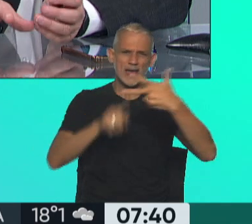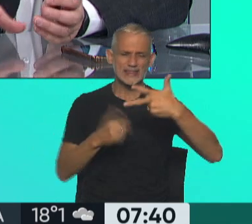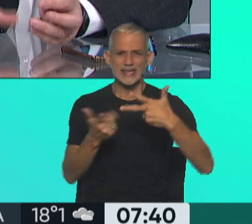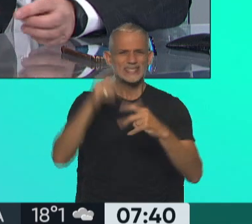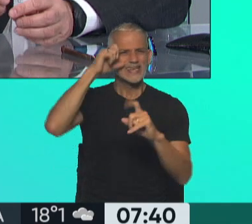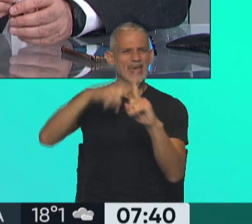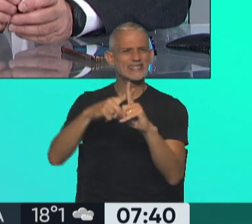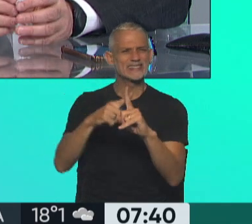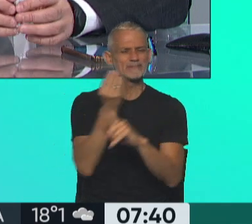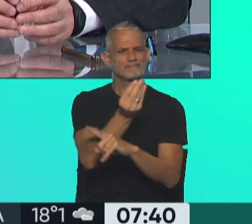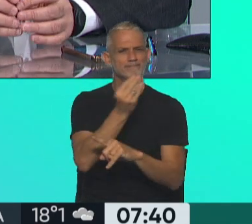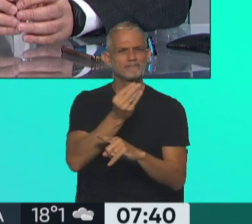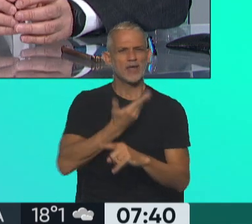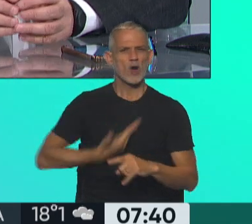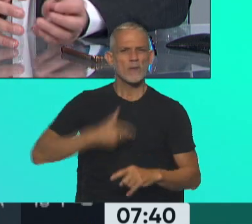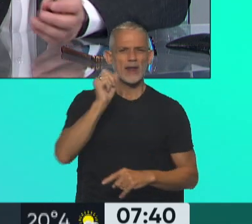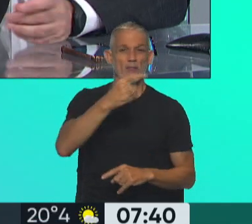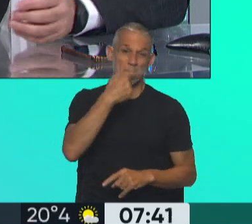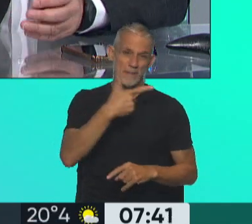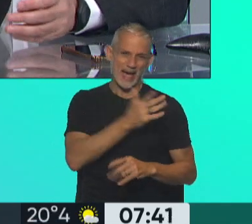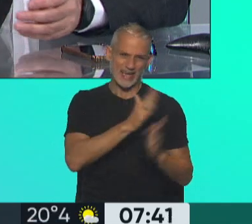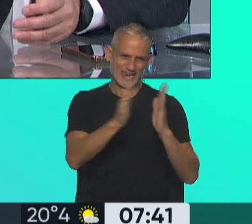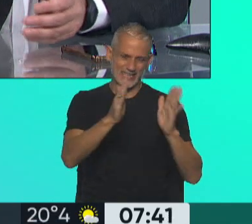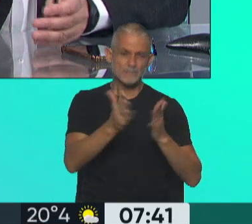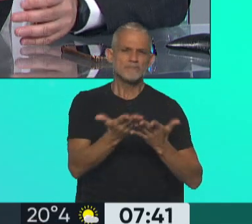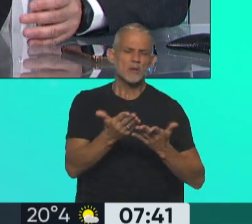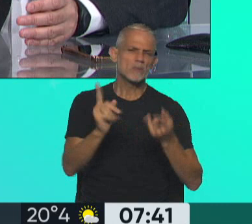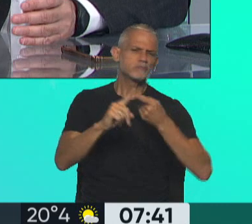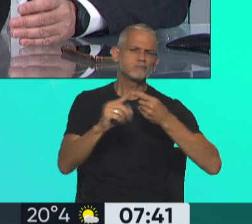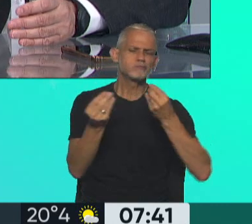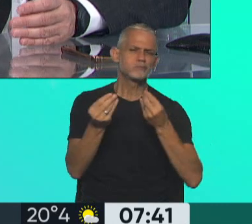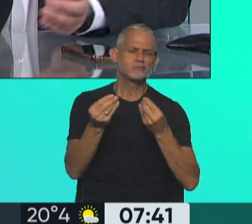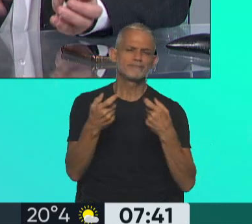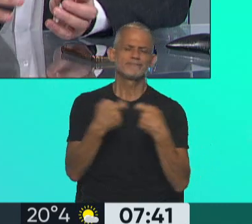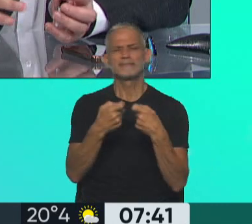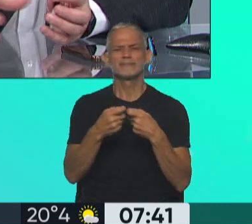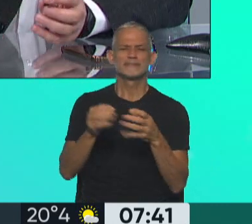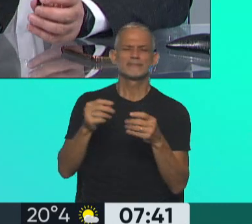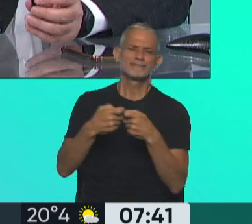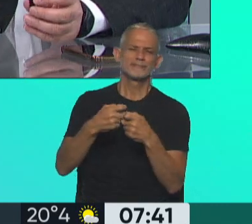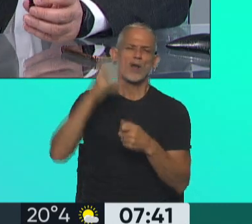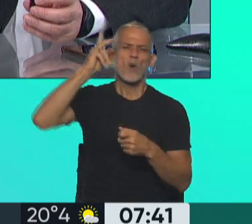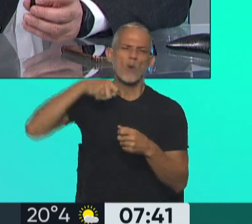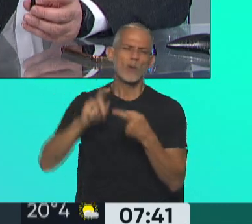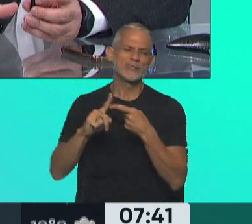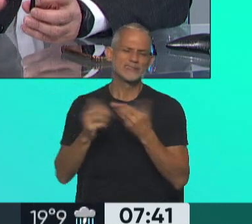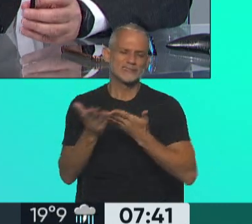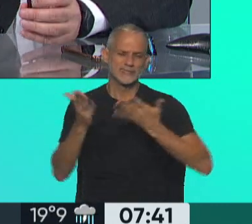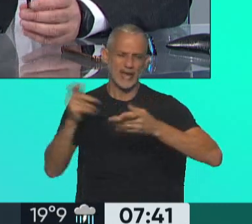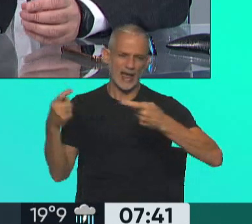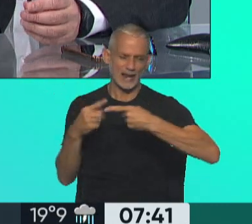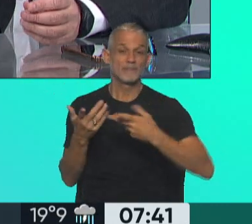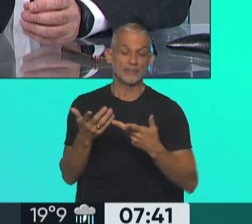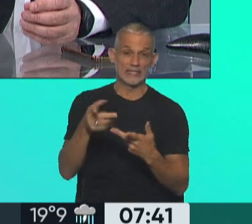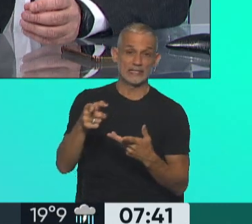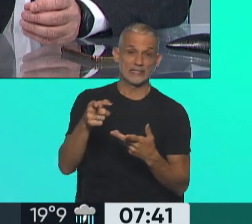exfuncionarios del gobierno de Mauricio Macri vinculados con la denominada Mesa Judicial. Aquí hay varios casos, varias causas